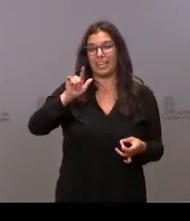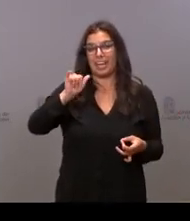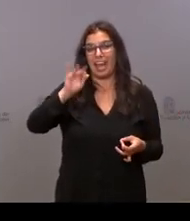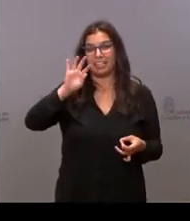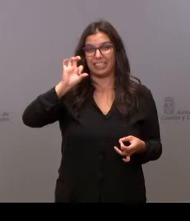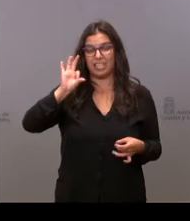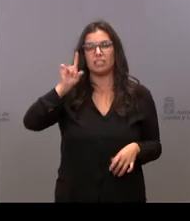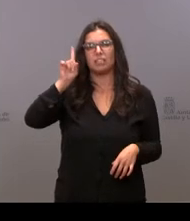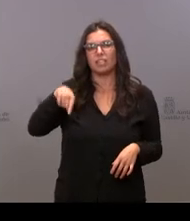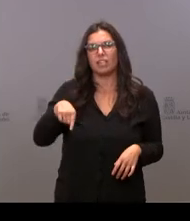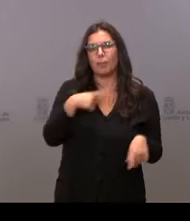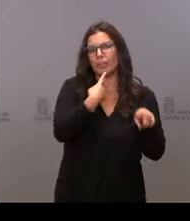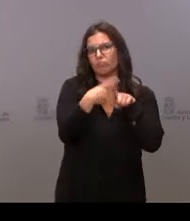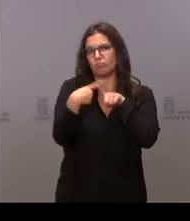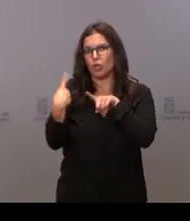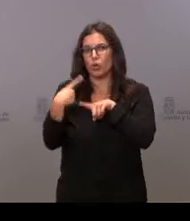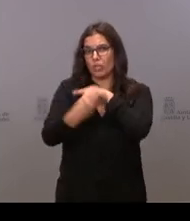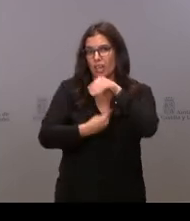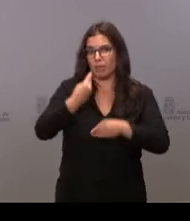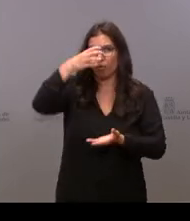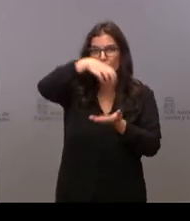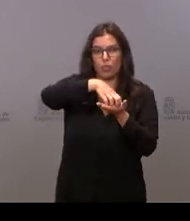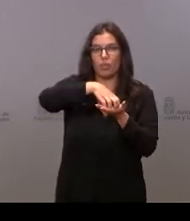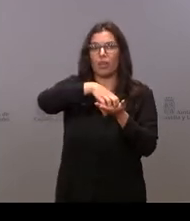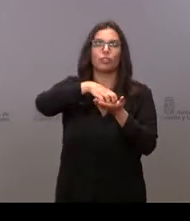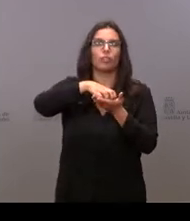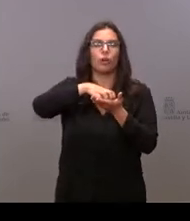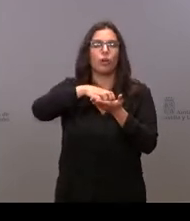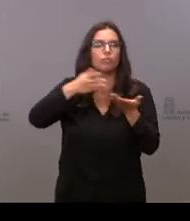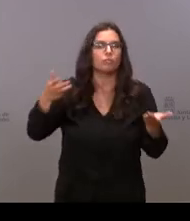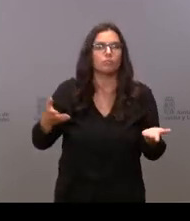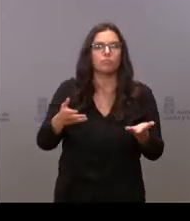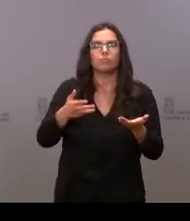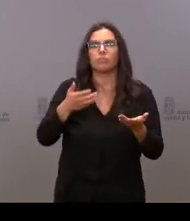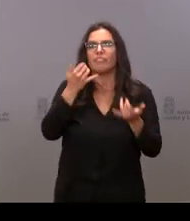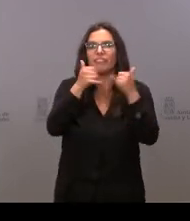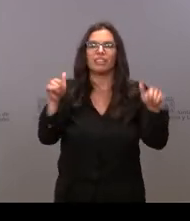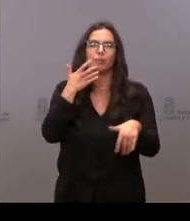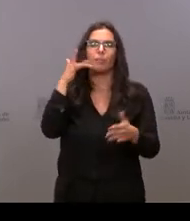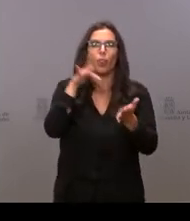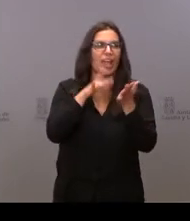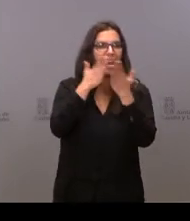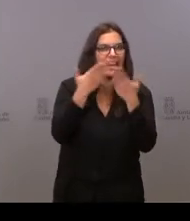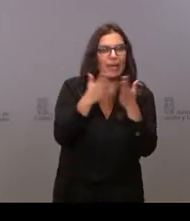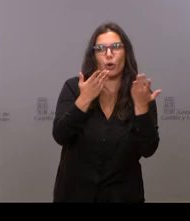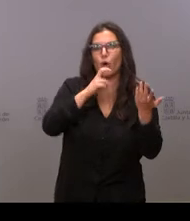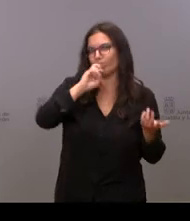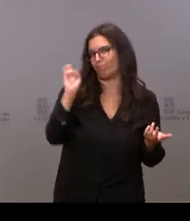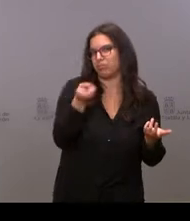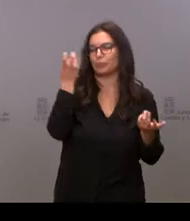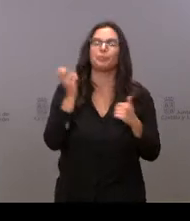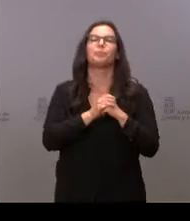en cosas que hacemos en el centro para festejar el día del libro y cosas así. Bueno,